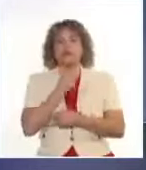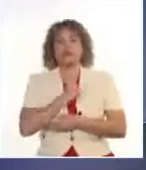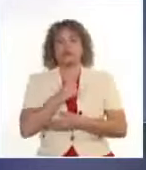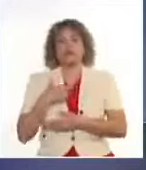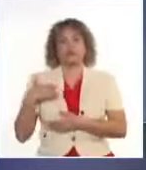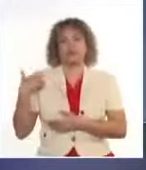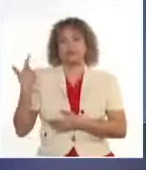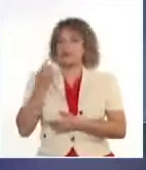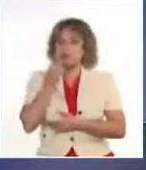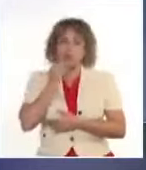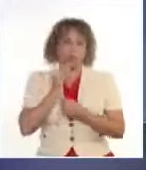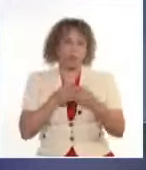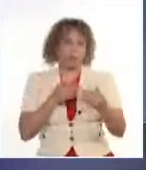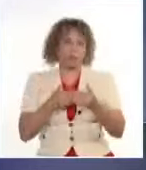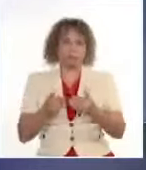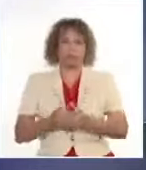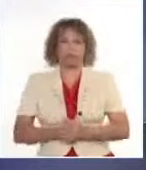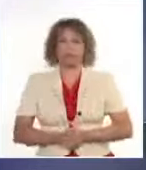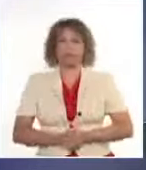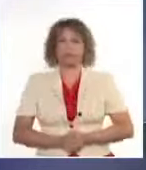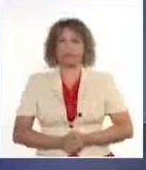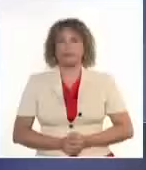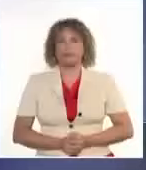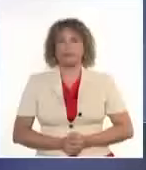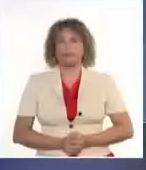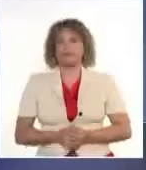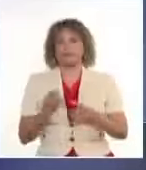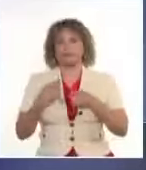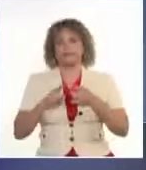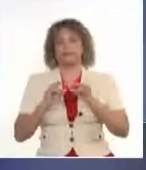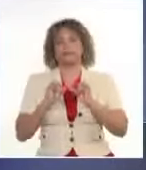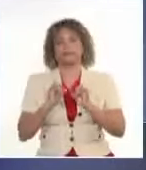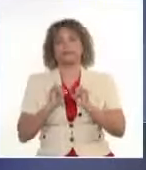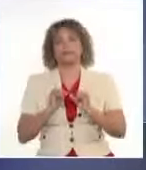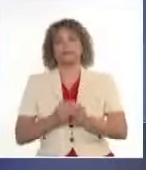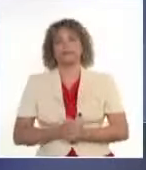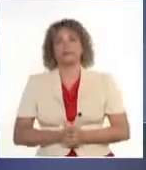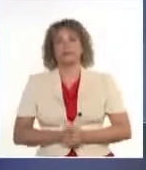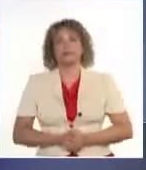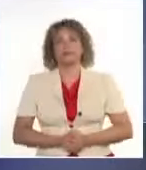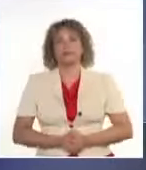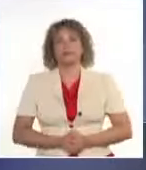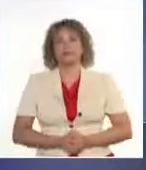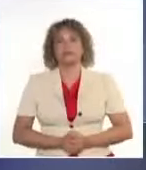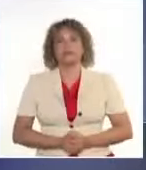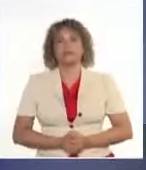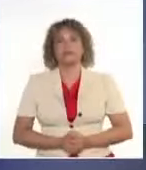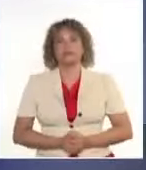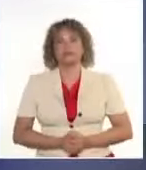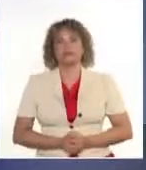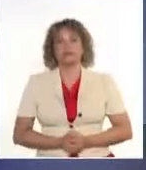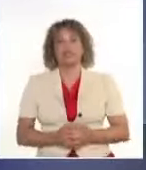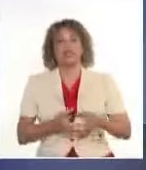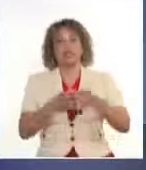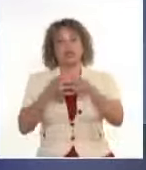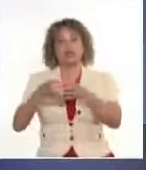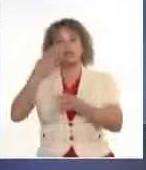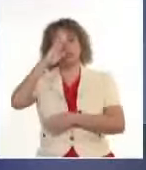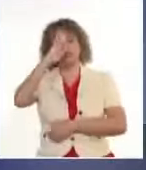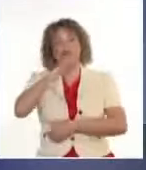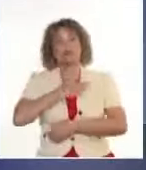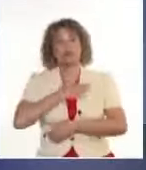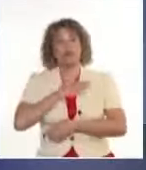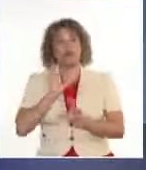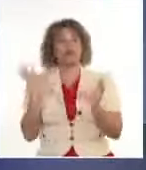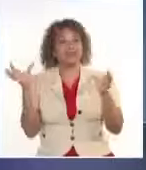esa aspiración. Y continuamos brindándoles la nota de la delegación cubana a París 2024. La delegación cubana, íntegramente